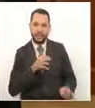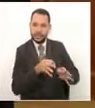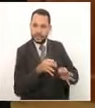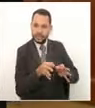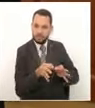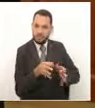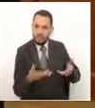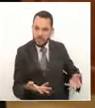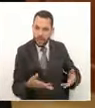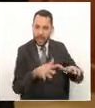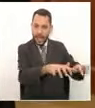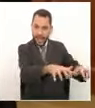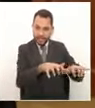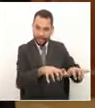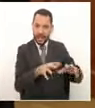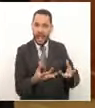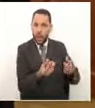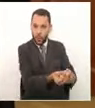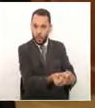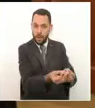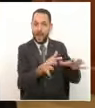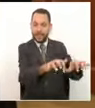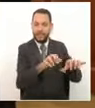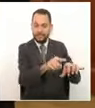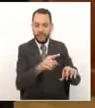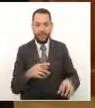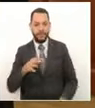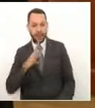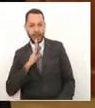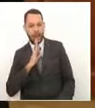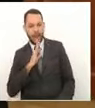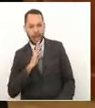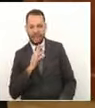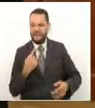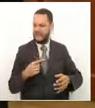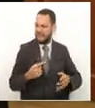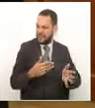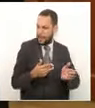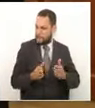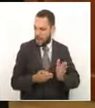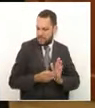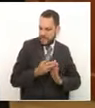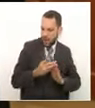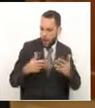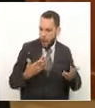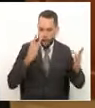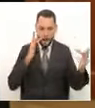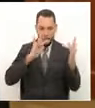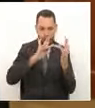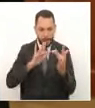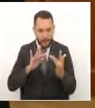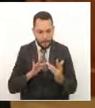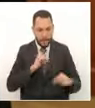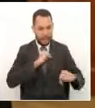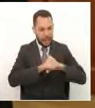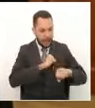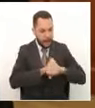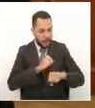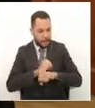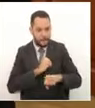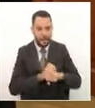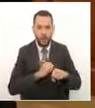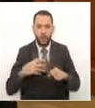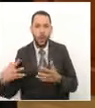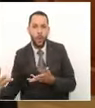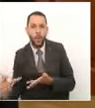las plataformas tecnológicas, el teletrabajo, para poder hacer esa sincronización con mesas de trabajo. Andrés, pero